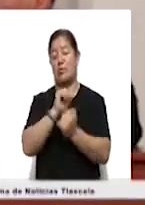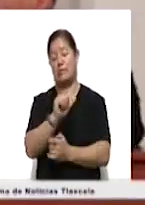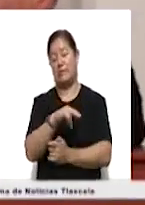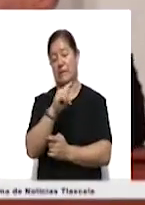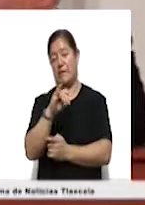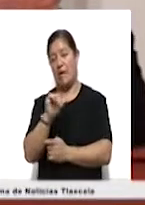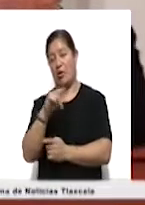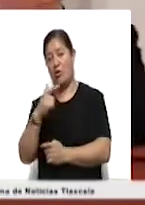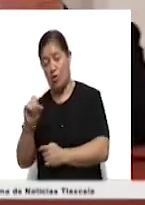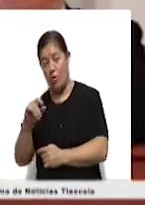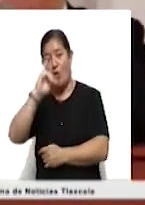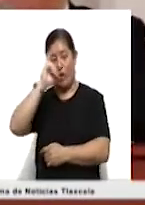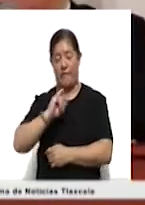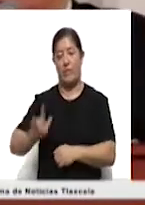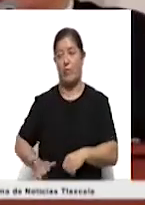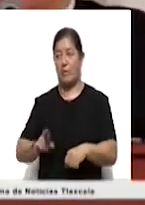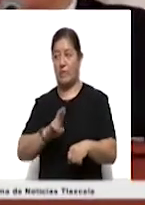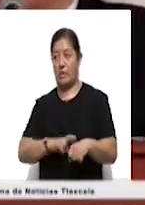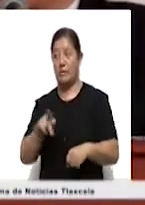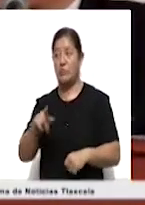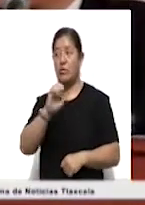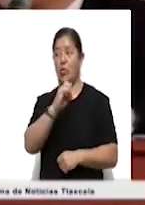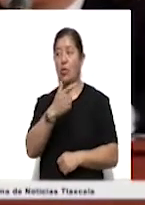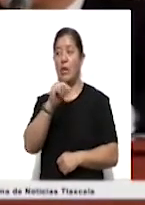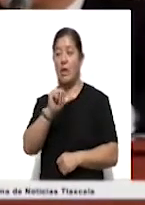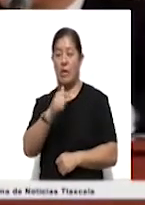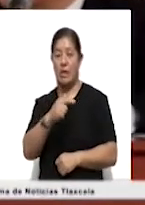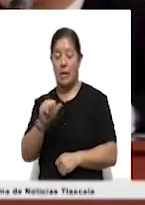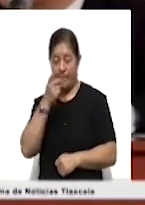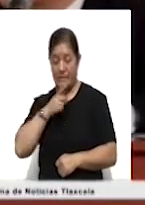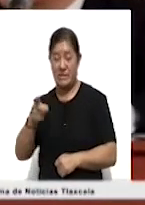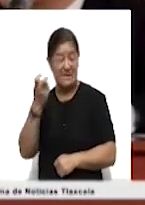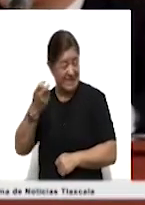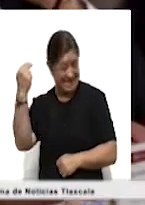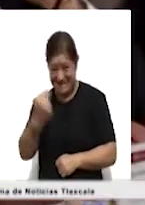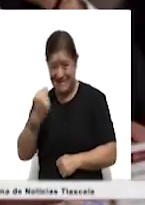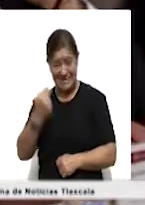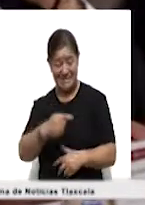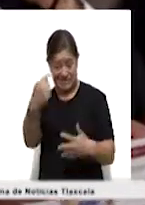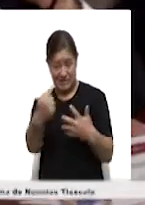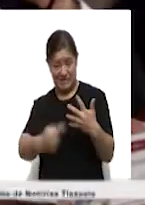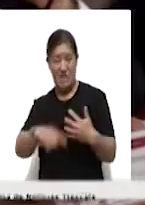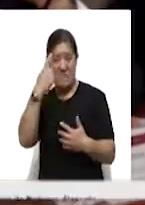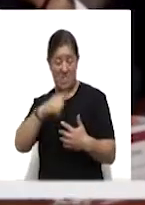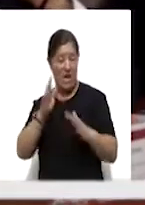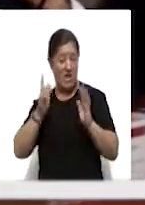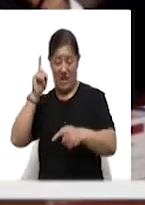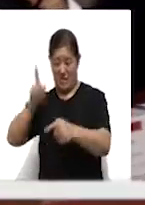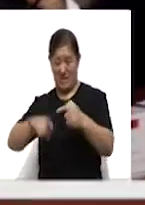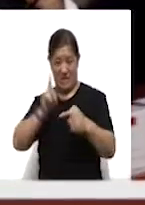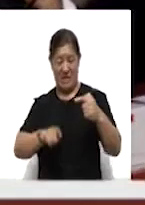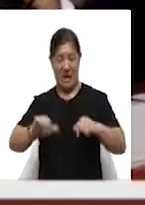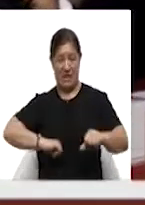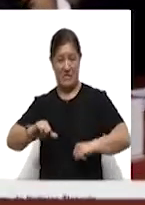secretaria de Gobernación, Olga Sánchez Cordero, señaló que estas acciones son imprescindibles para erradicar las actividades comúnmente